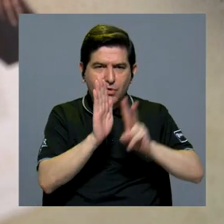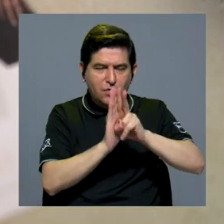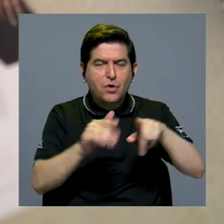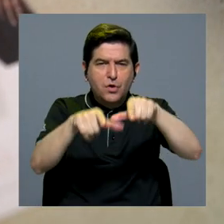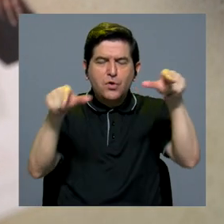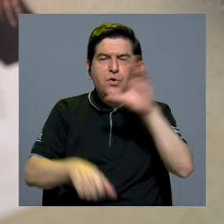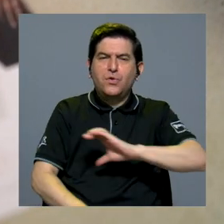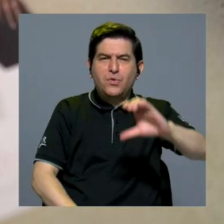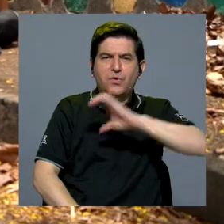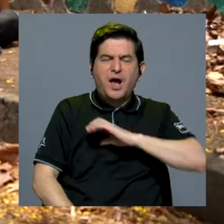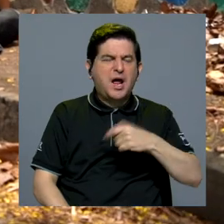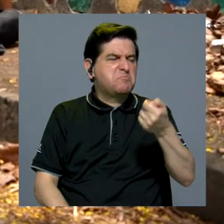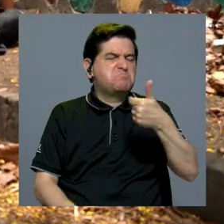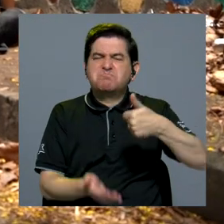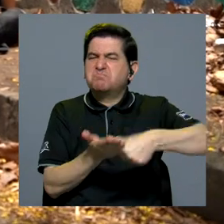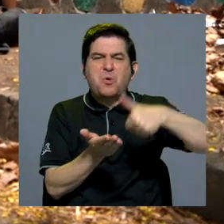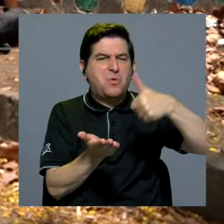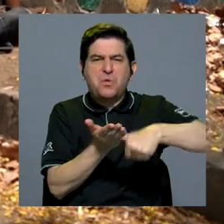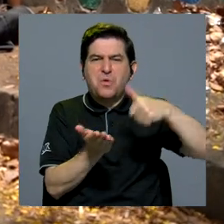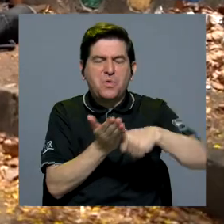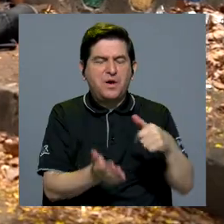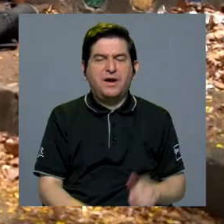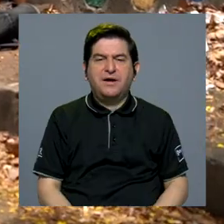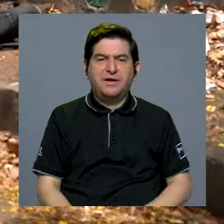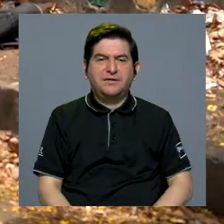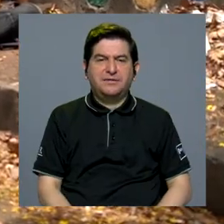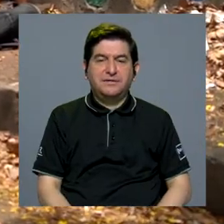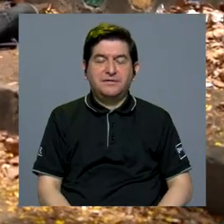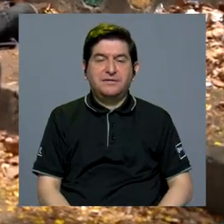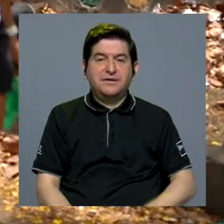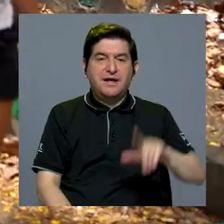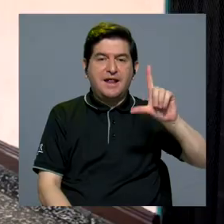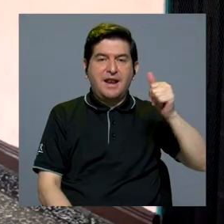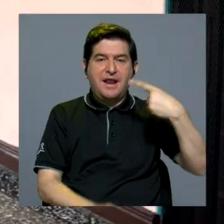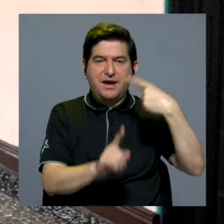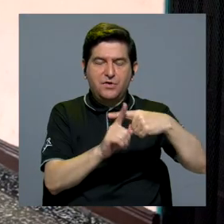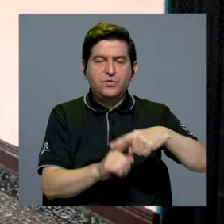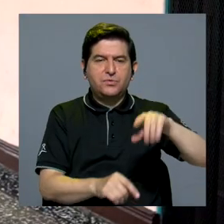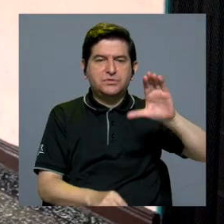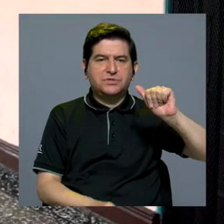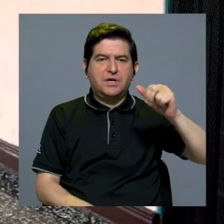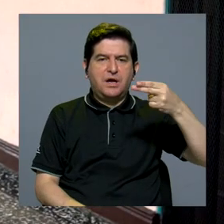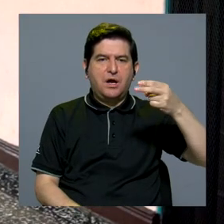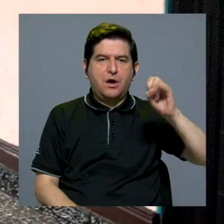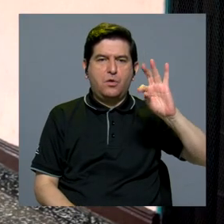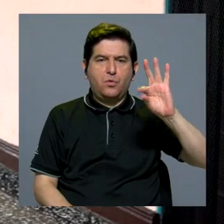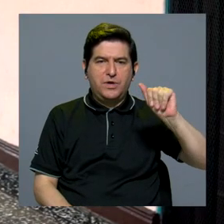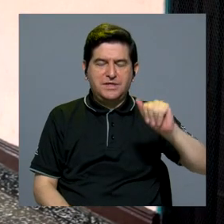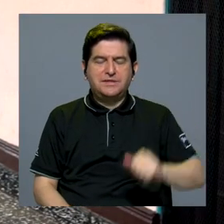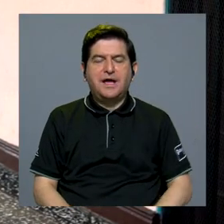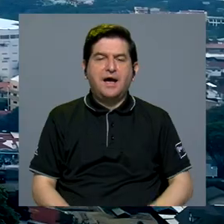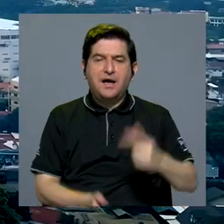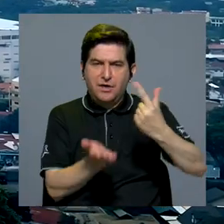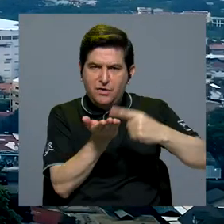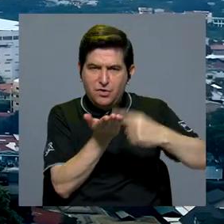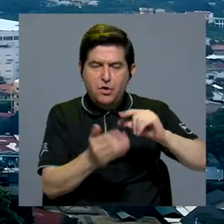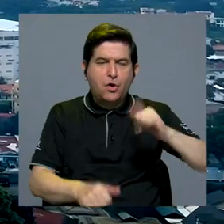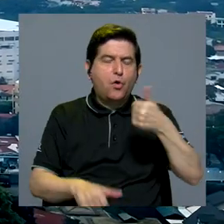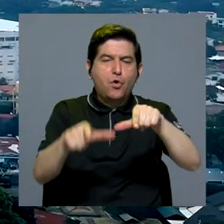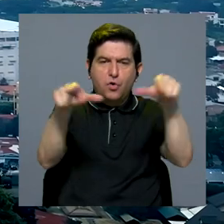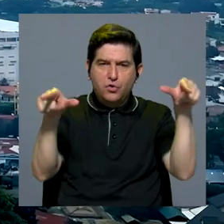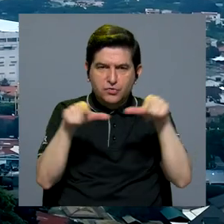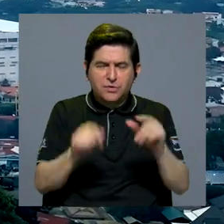caracterizadas por su poca participación electoral, como La Cruz, Cahuita, Corredores de Golfito y otras